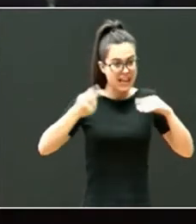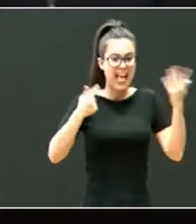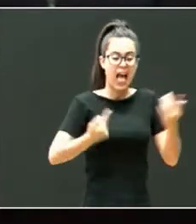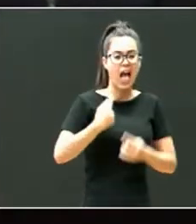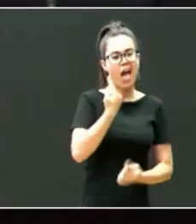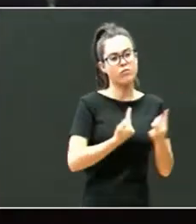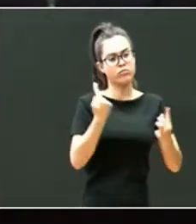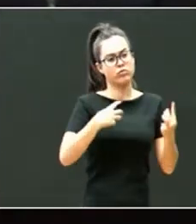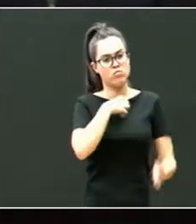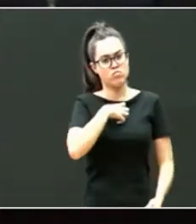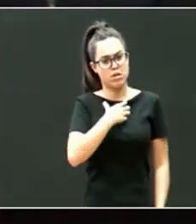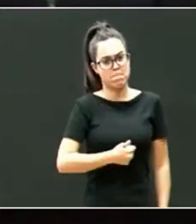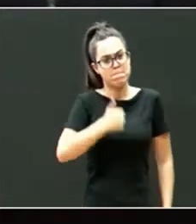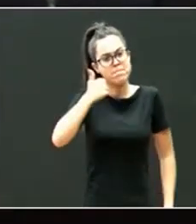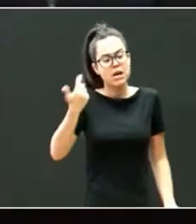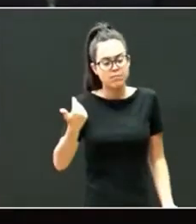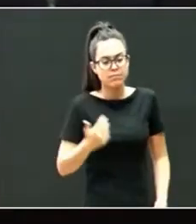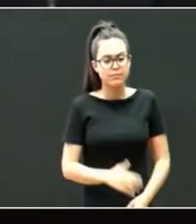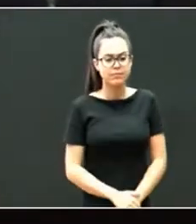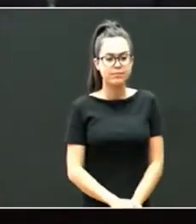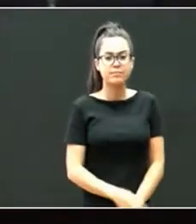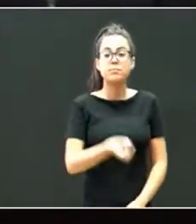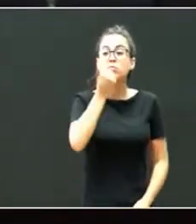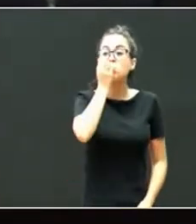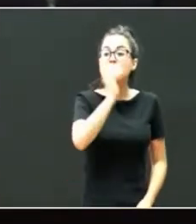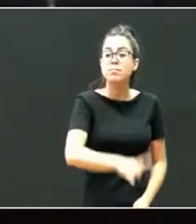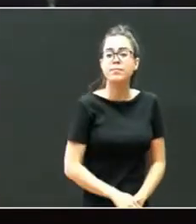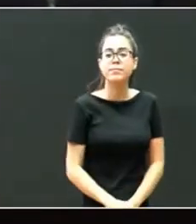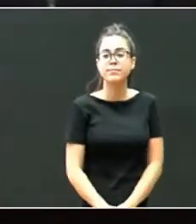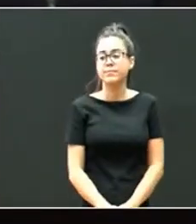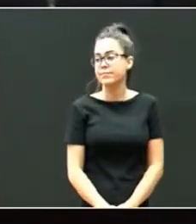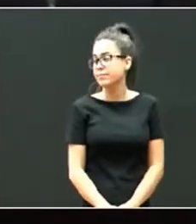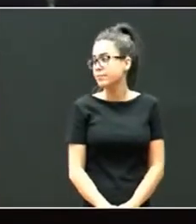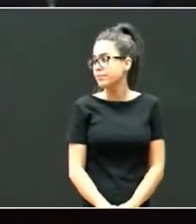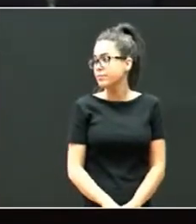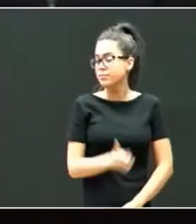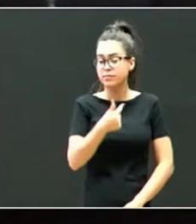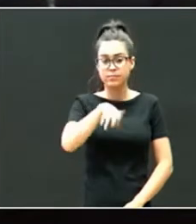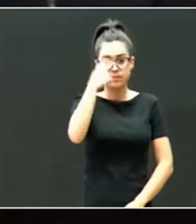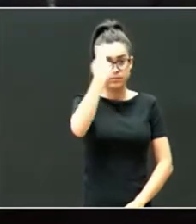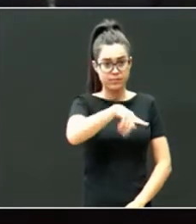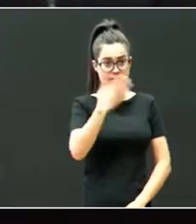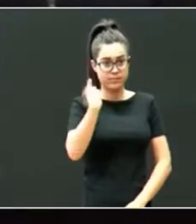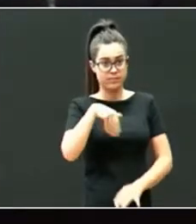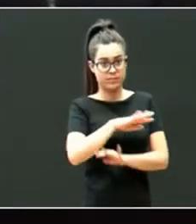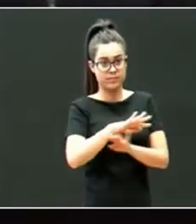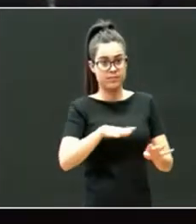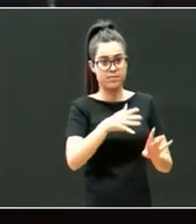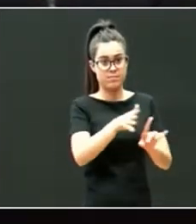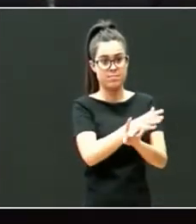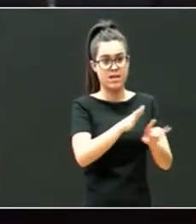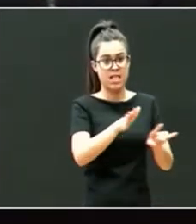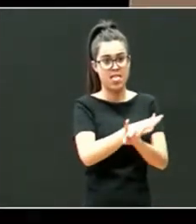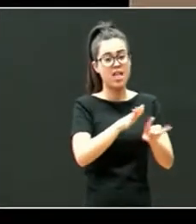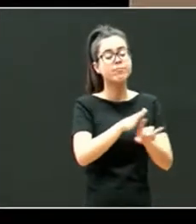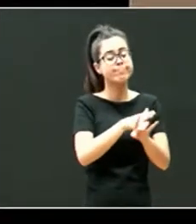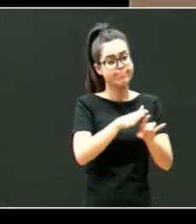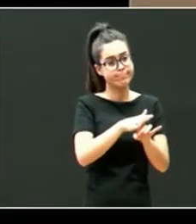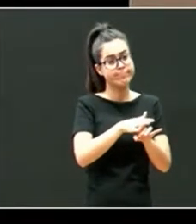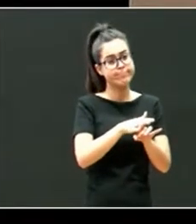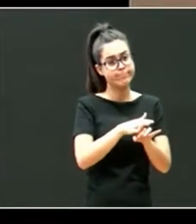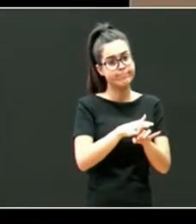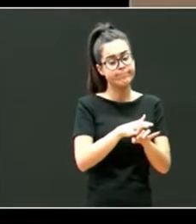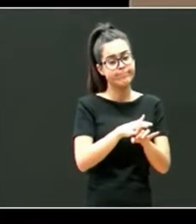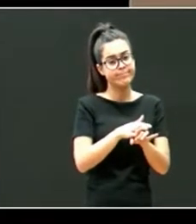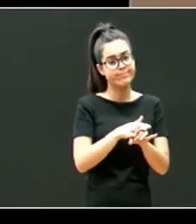experiencia Muy bien Bueno ya sabemos que las secuelas de los malos tratos que tienen sobre os menores las